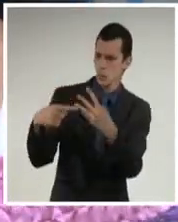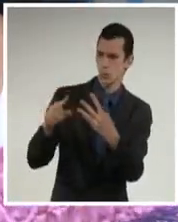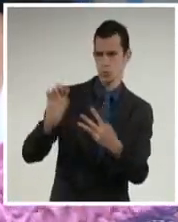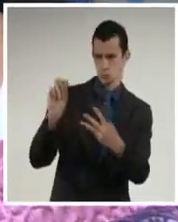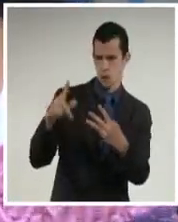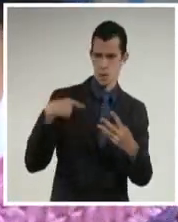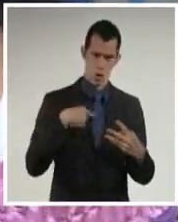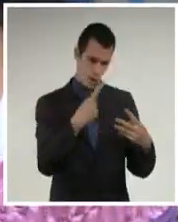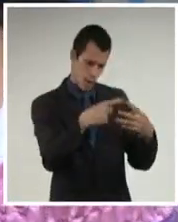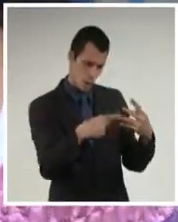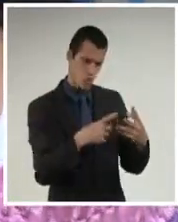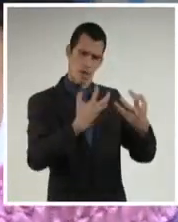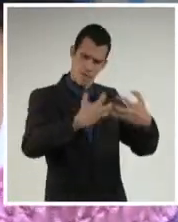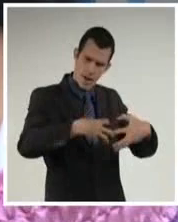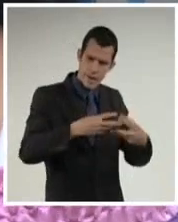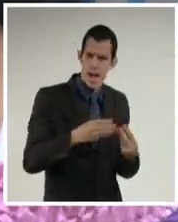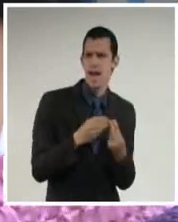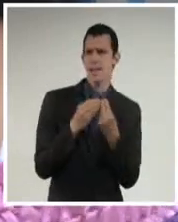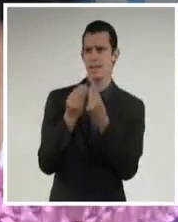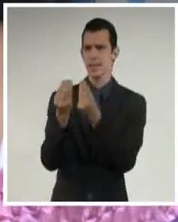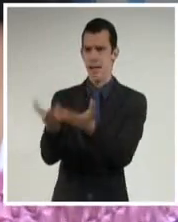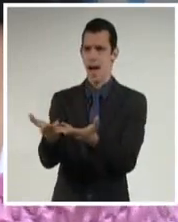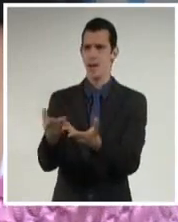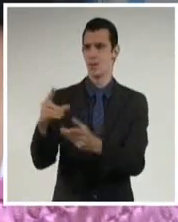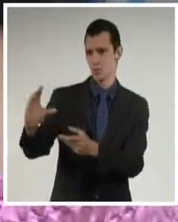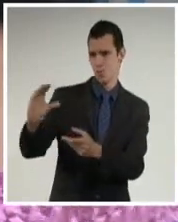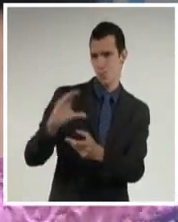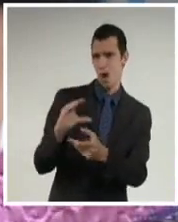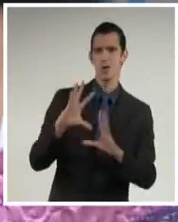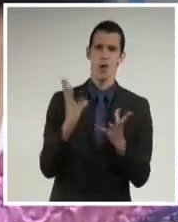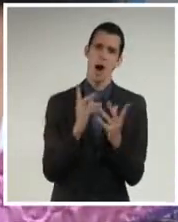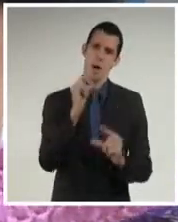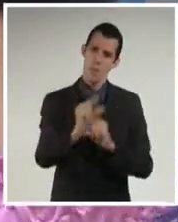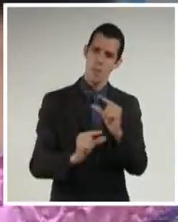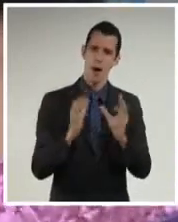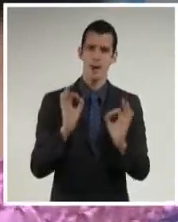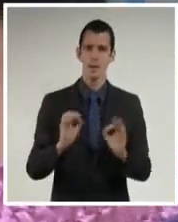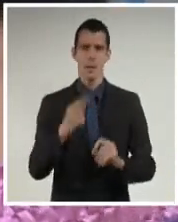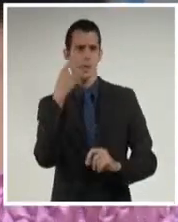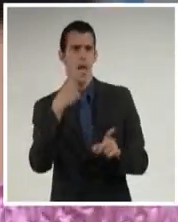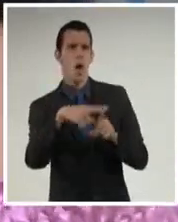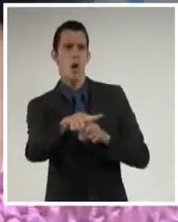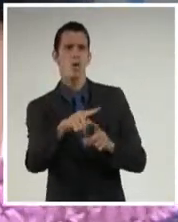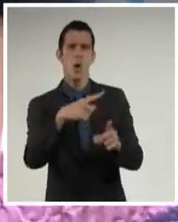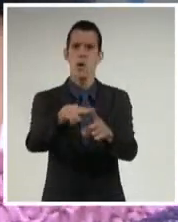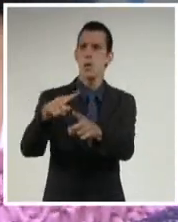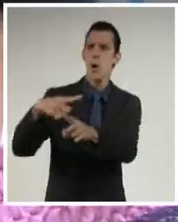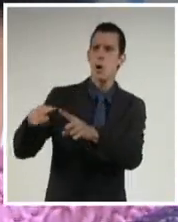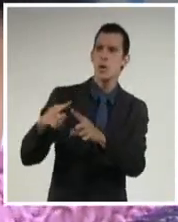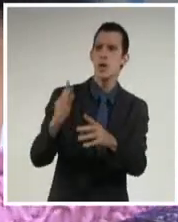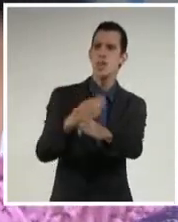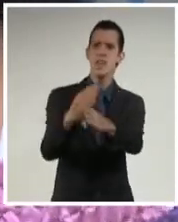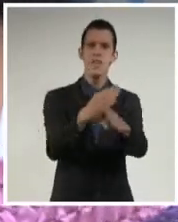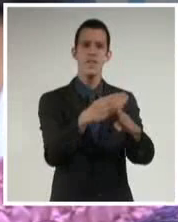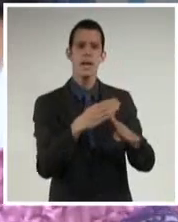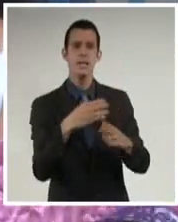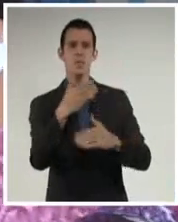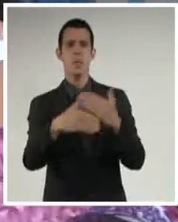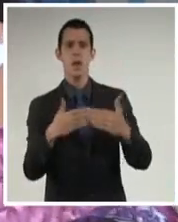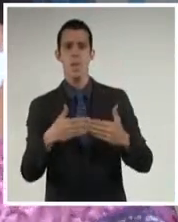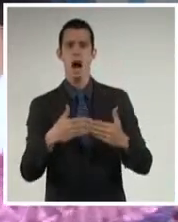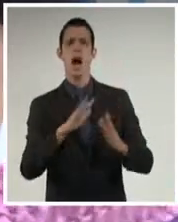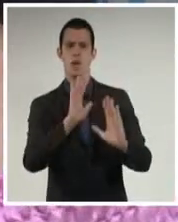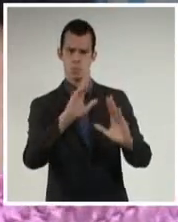estatales, y lograr entonces de esa manera que se incrementen las ofertas y los servicios a la población, que tributen a la